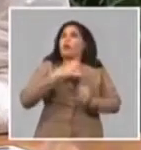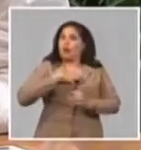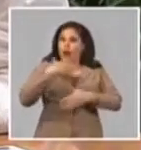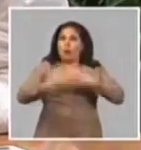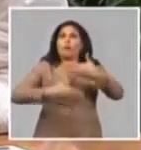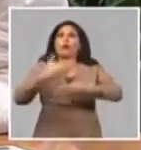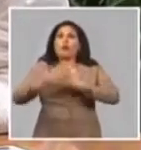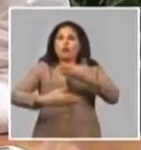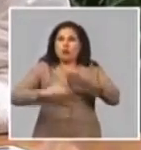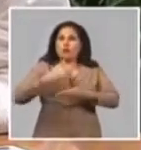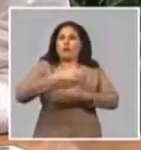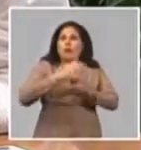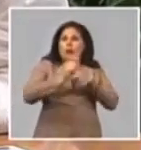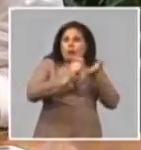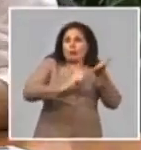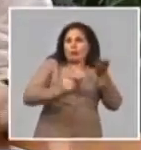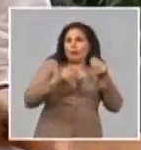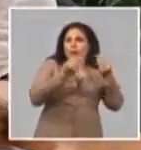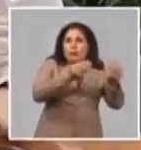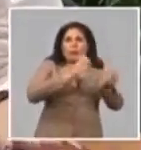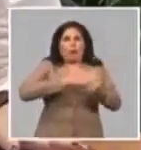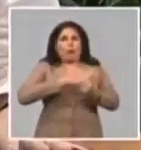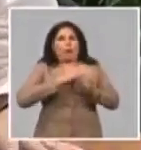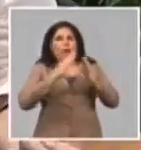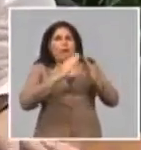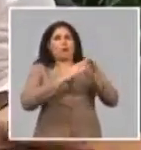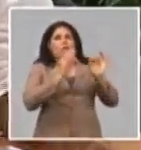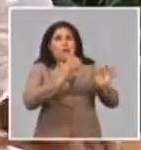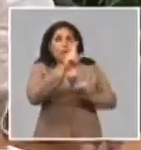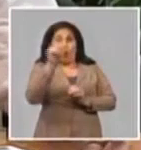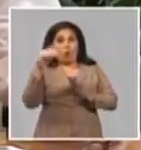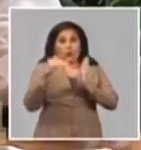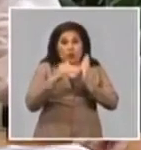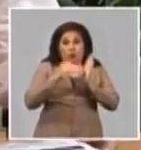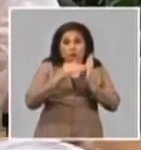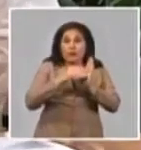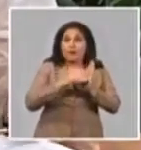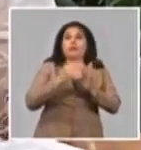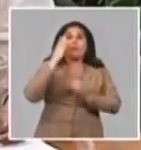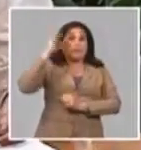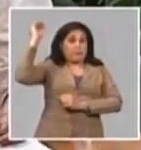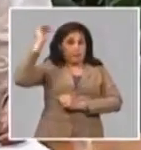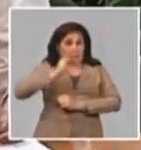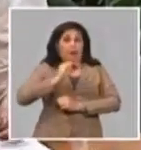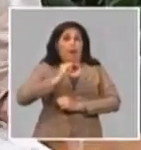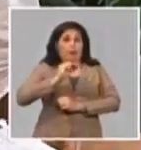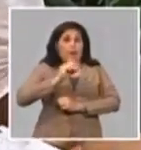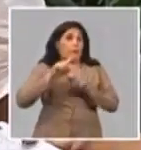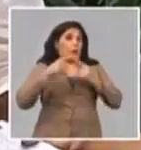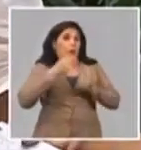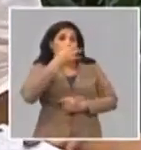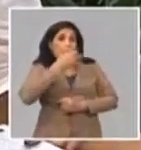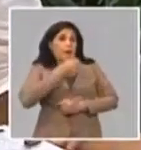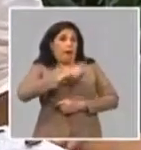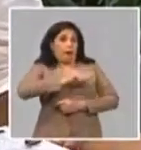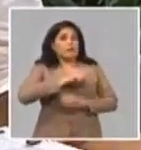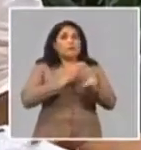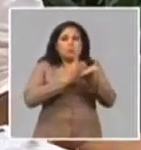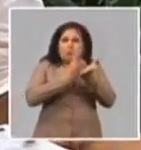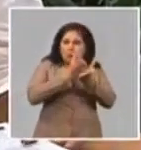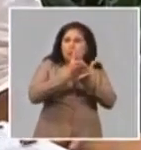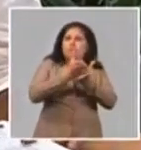a muchas más madres de estas 11.000 que hasta ahora tenemos identificadas y que, como dije, deben seguir